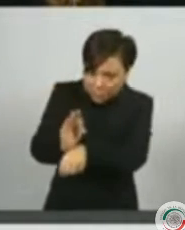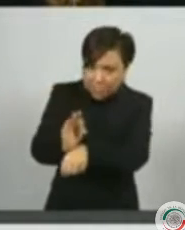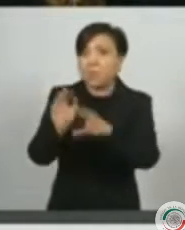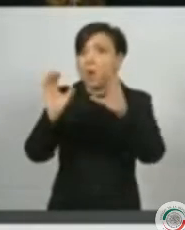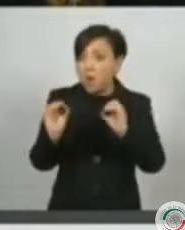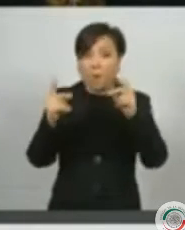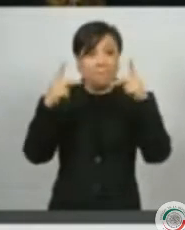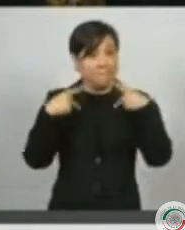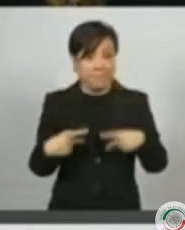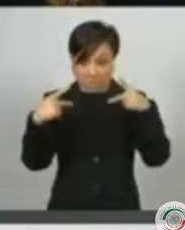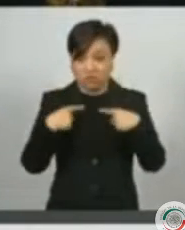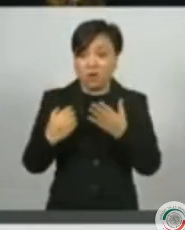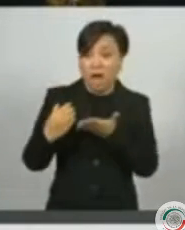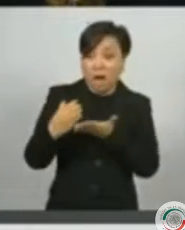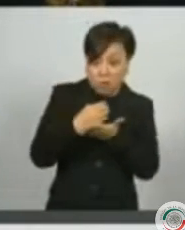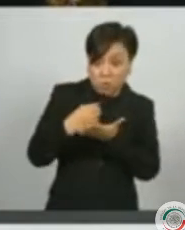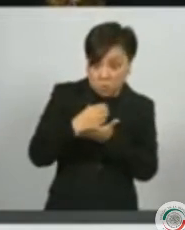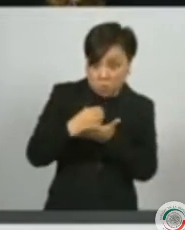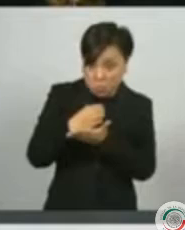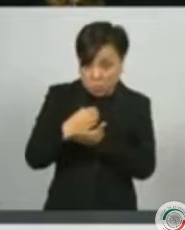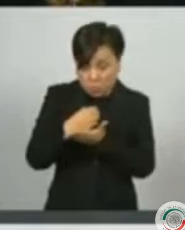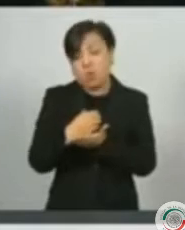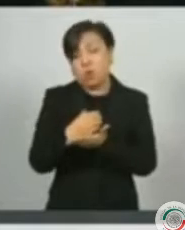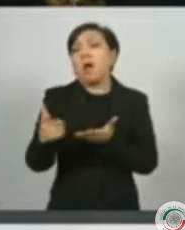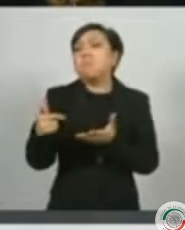conseguir un sitio en la fila de los crematorios.